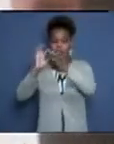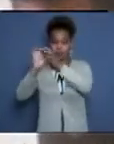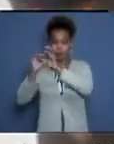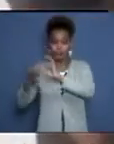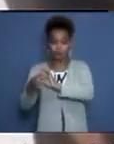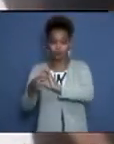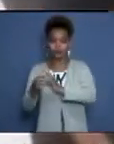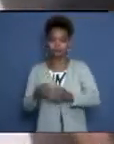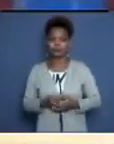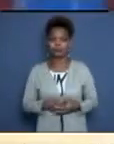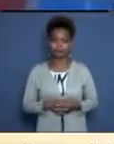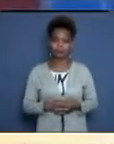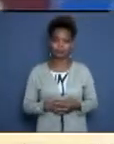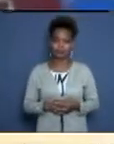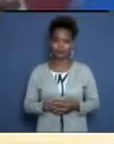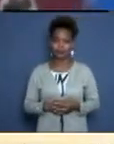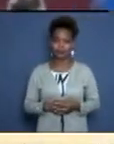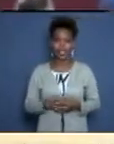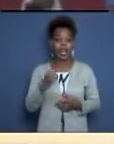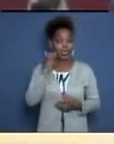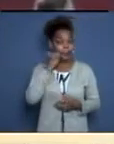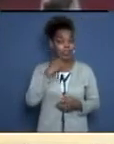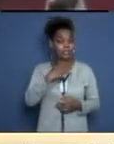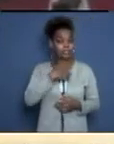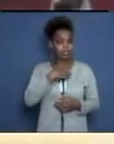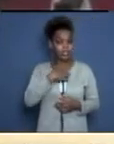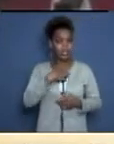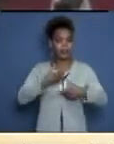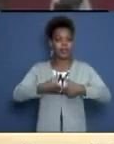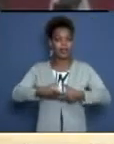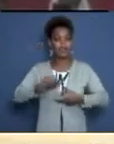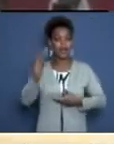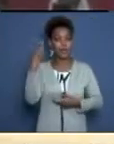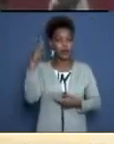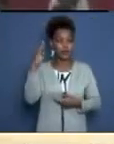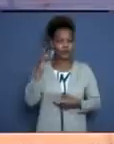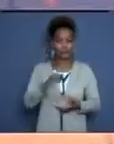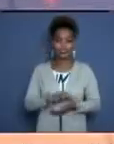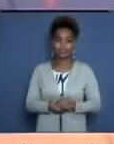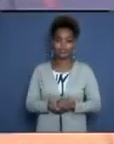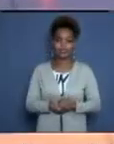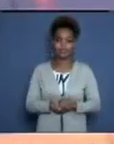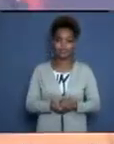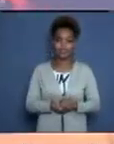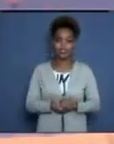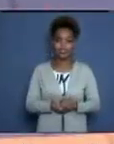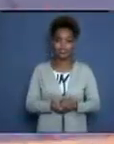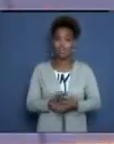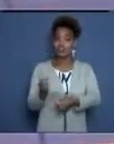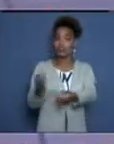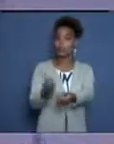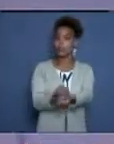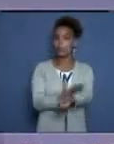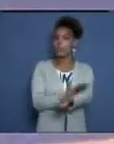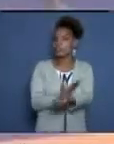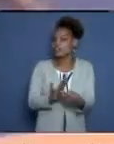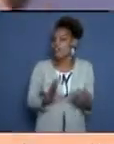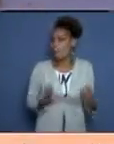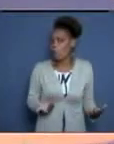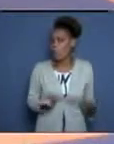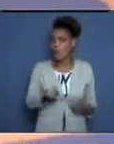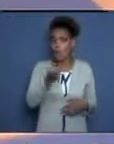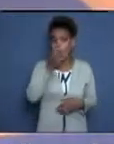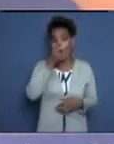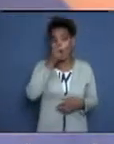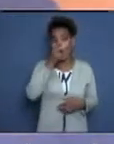y además una medalla de bronce. El sorpresivo resultado del luchador